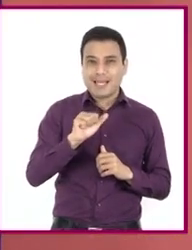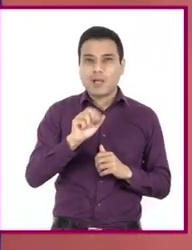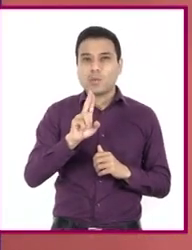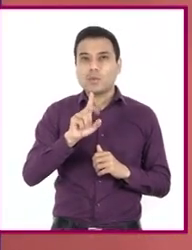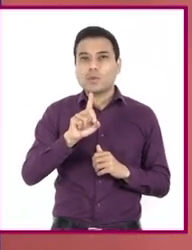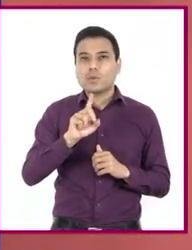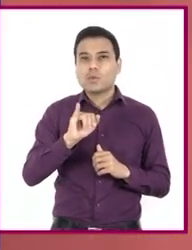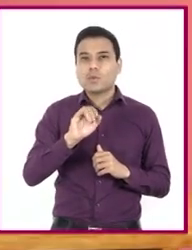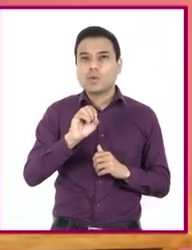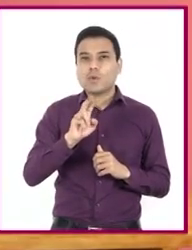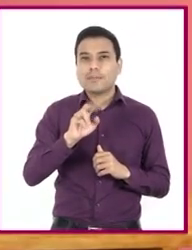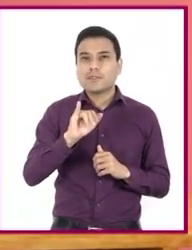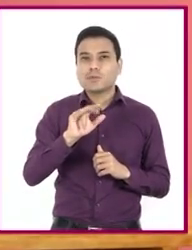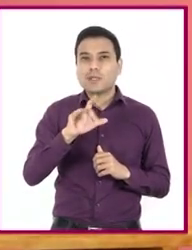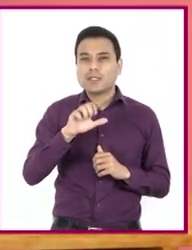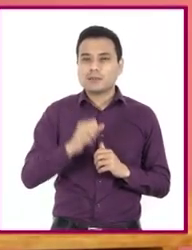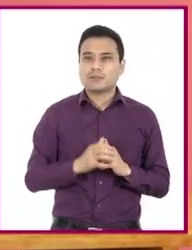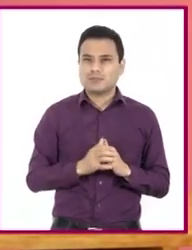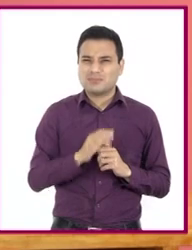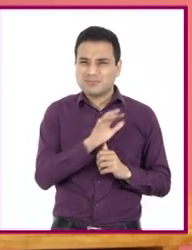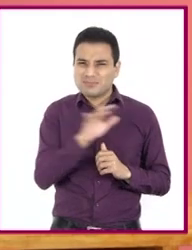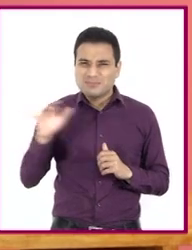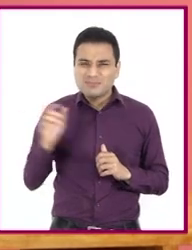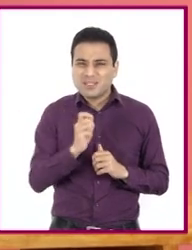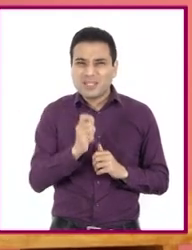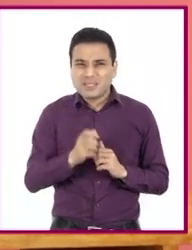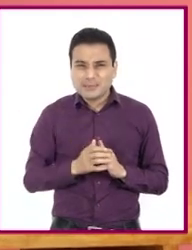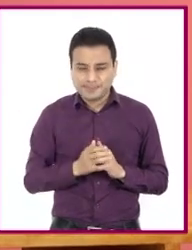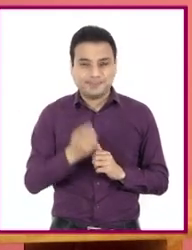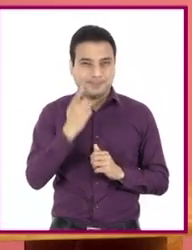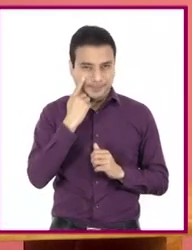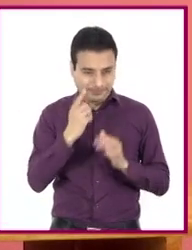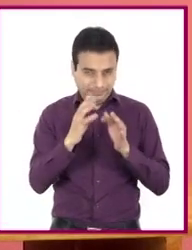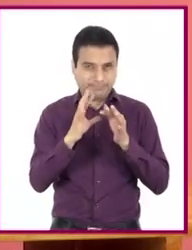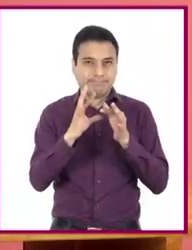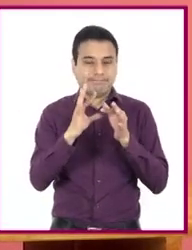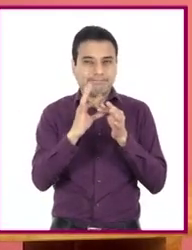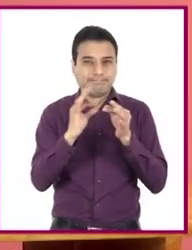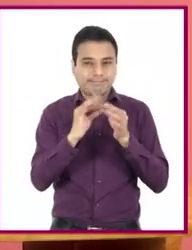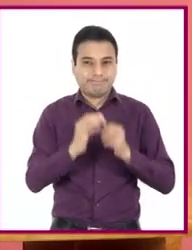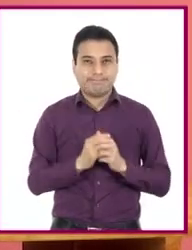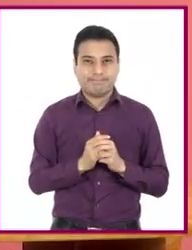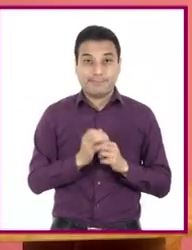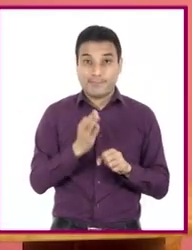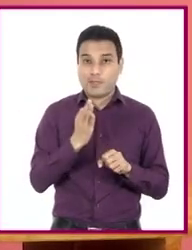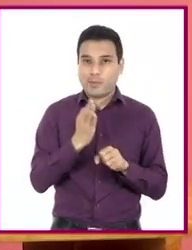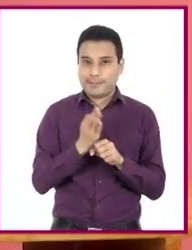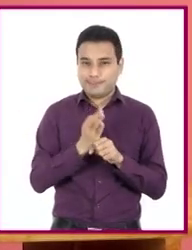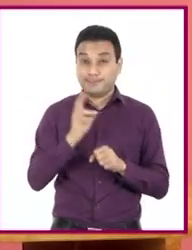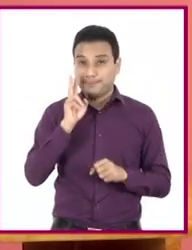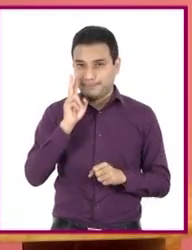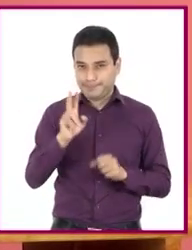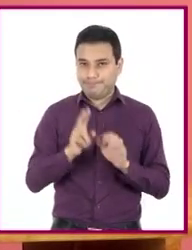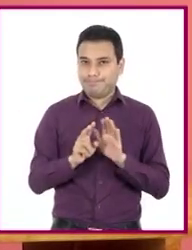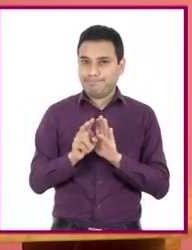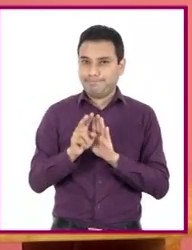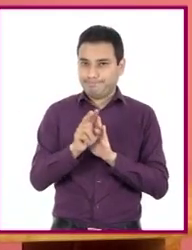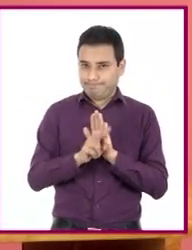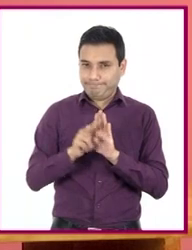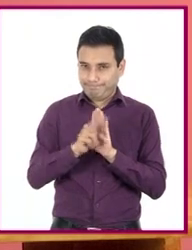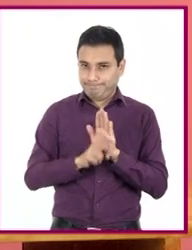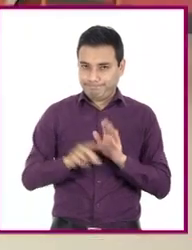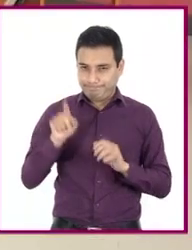Audiovisuales. ¿Y qué es eso? Para responder a tu pregunta, las y los invito a escuchar y ver los siguientes